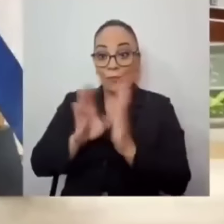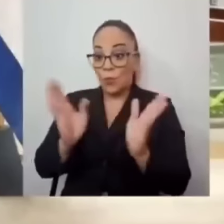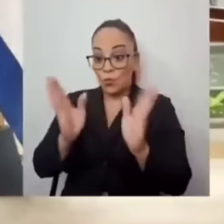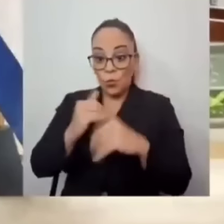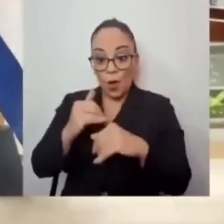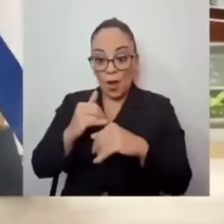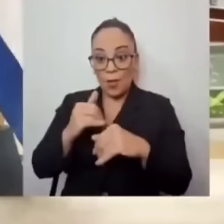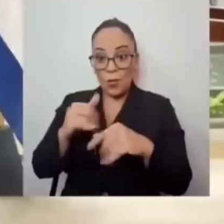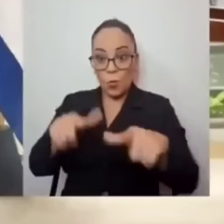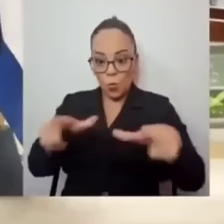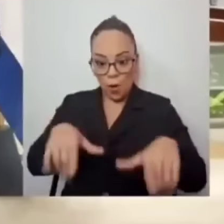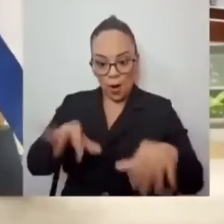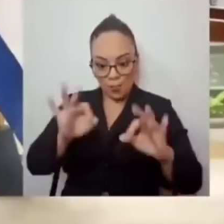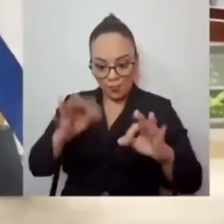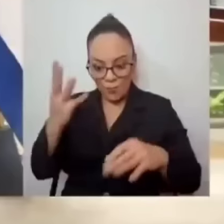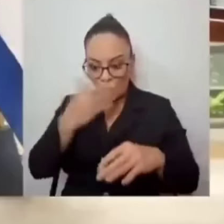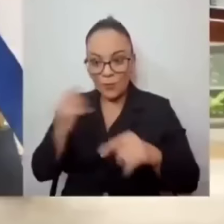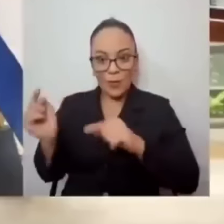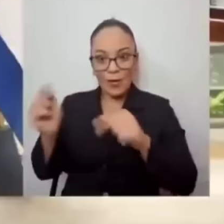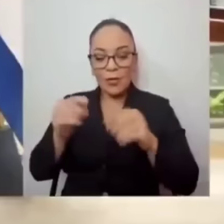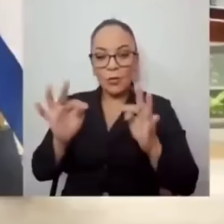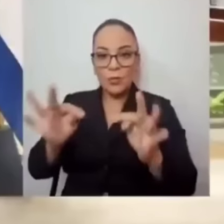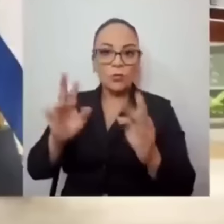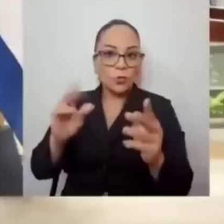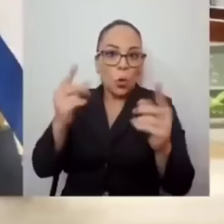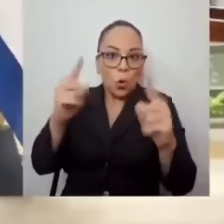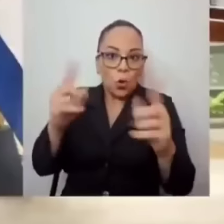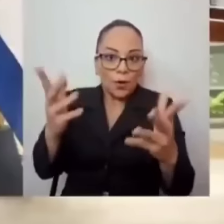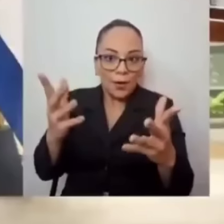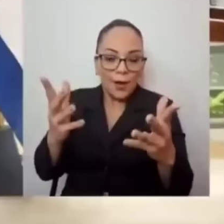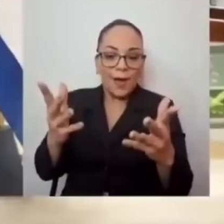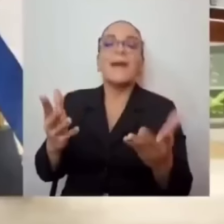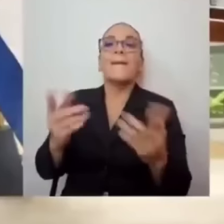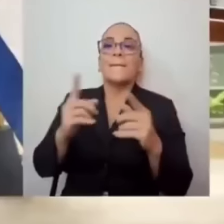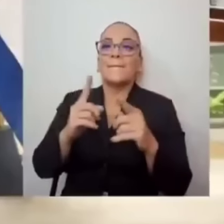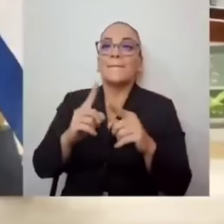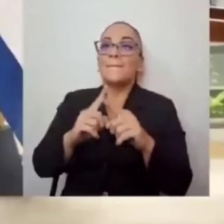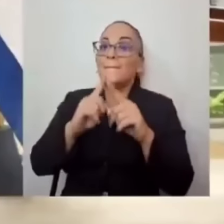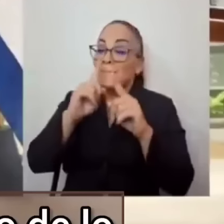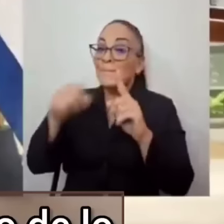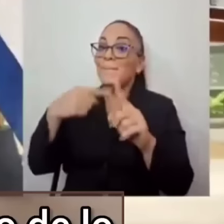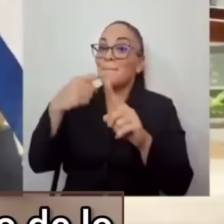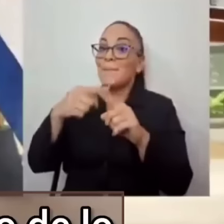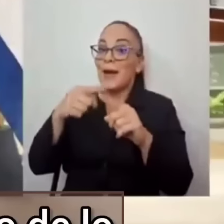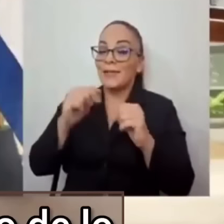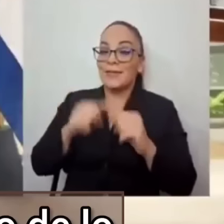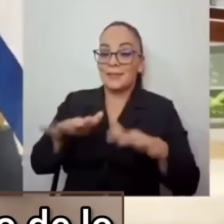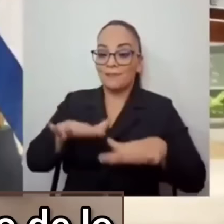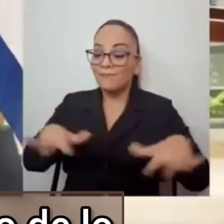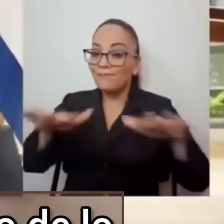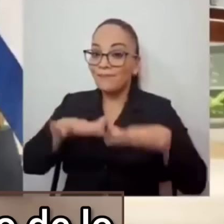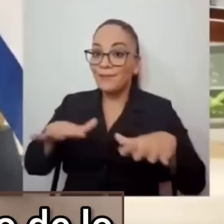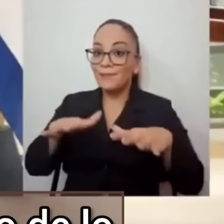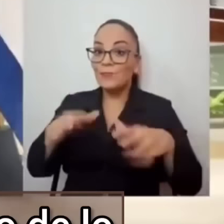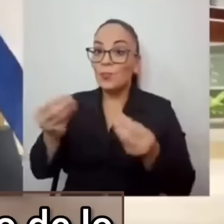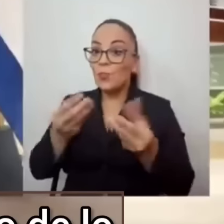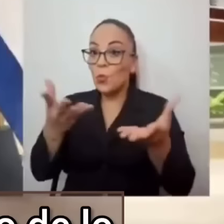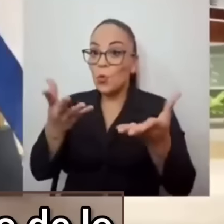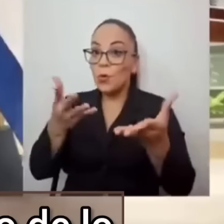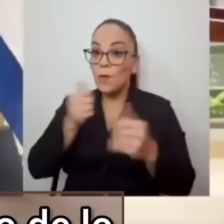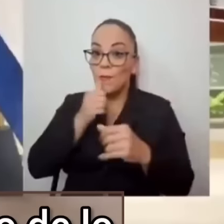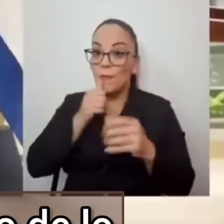pero además que tiene en su sector privado y en su sector público, un